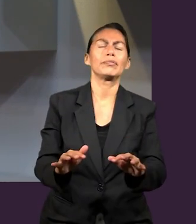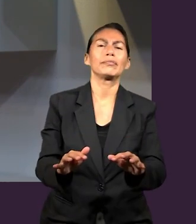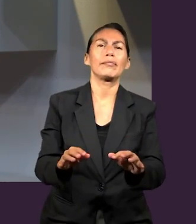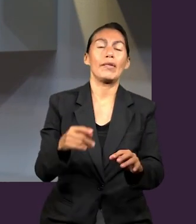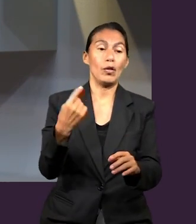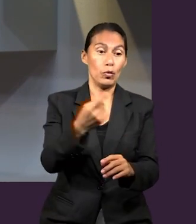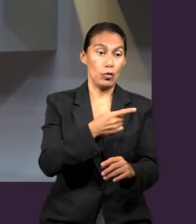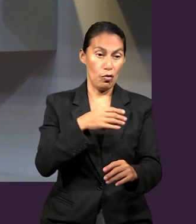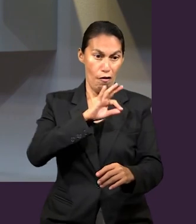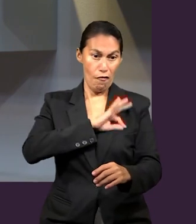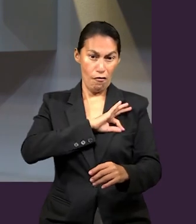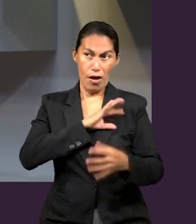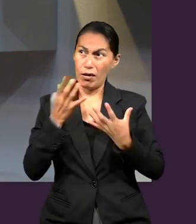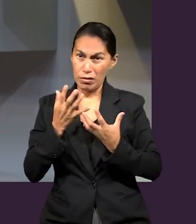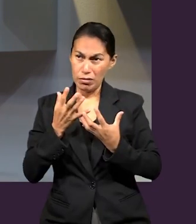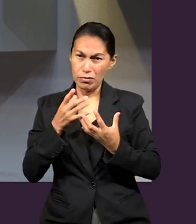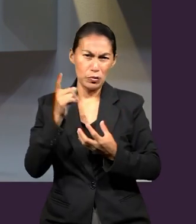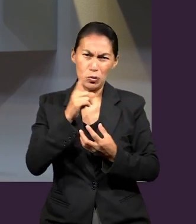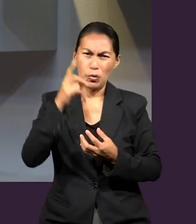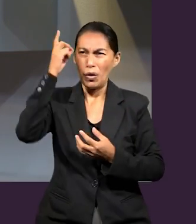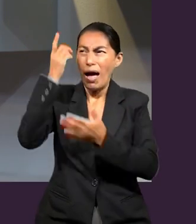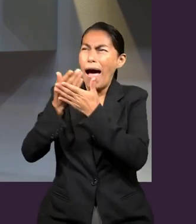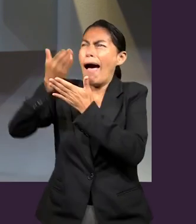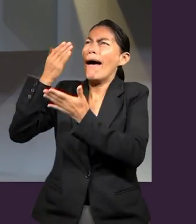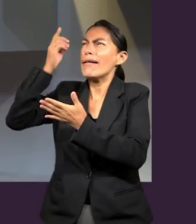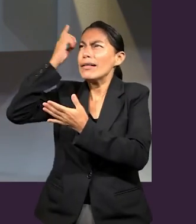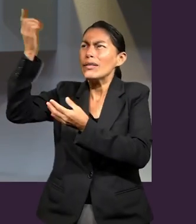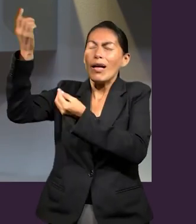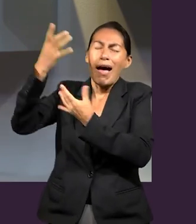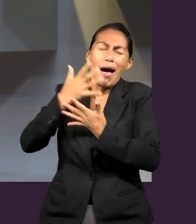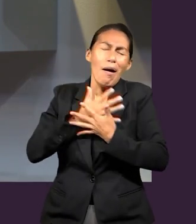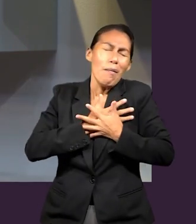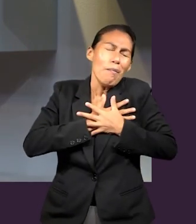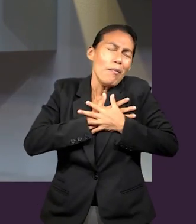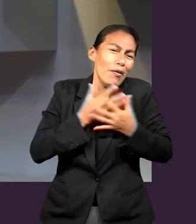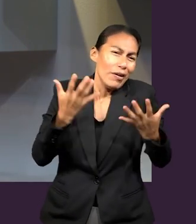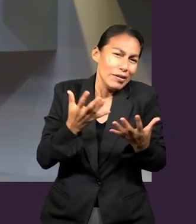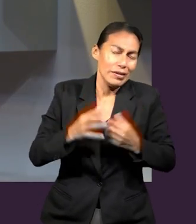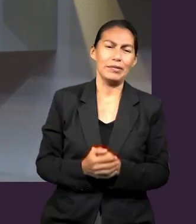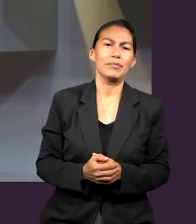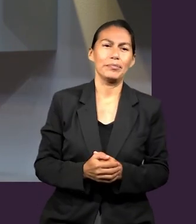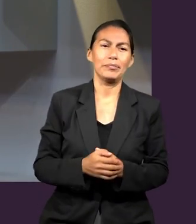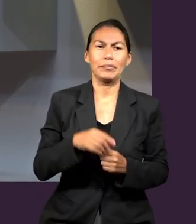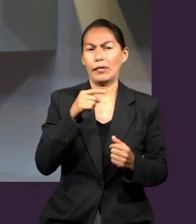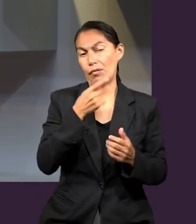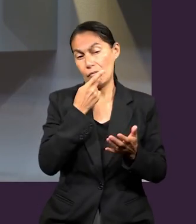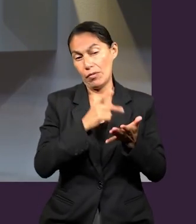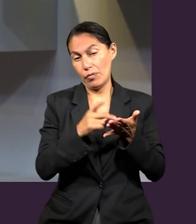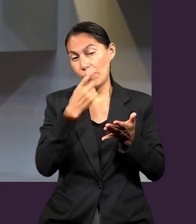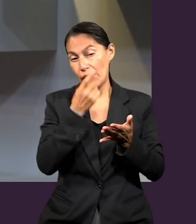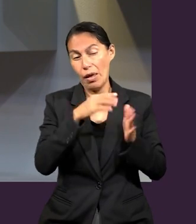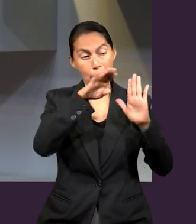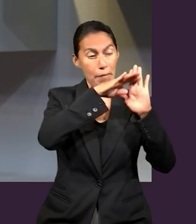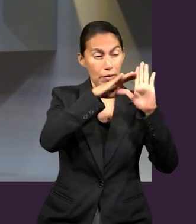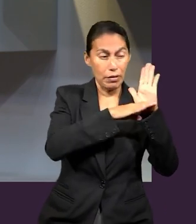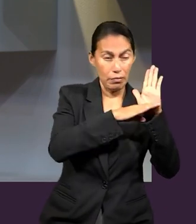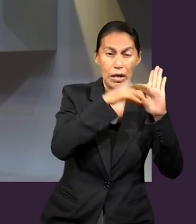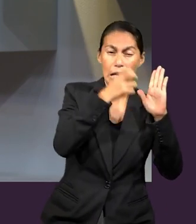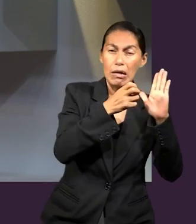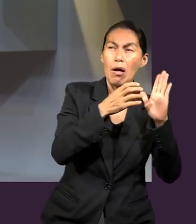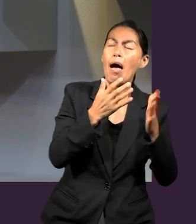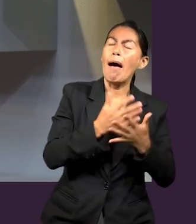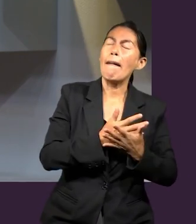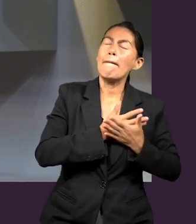por nosotros. A partir de esto, el apóstol Pablo trata de decirnos que los mandamientos son una expresión